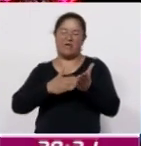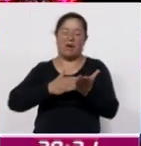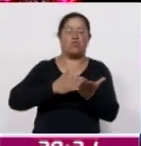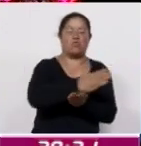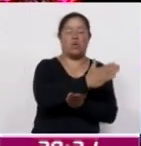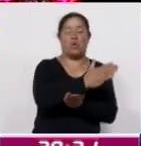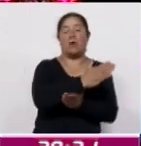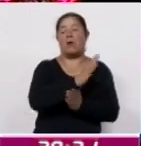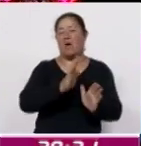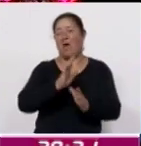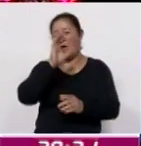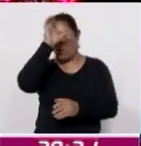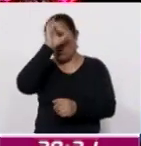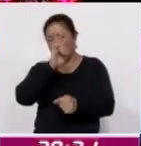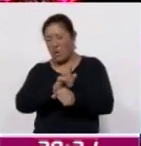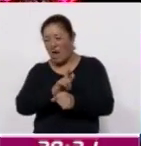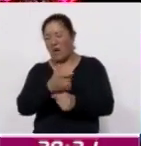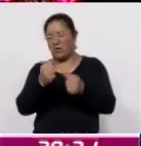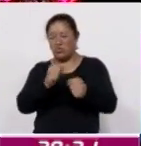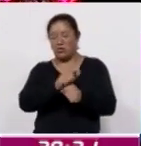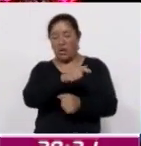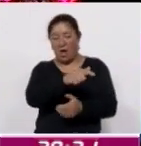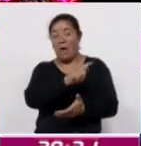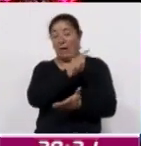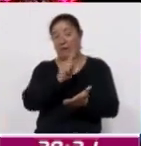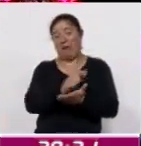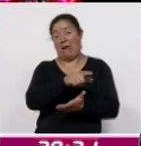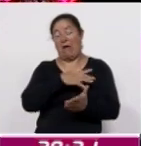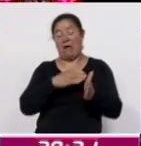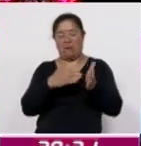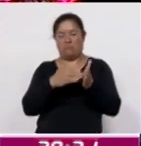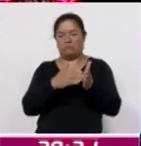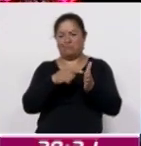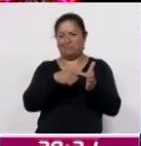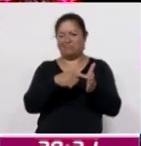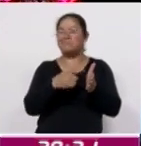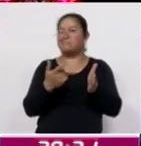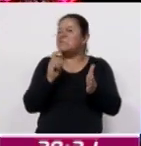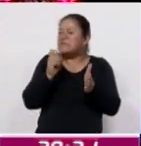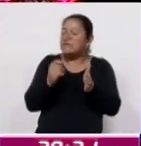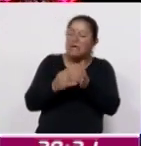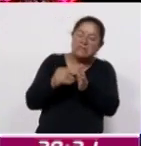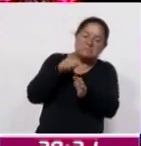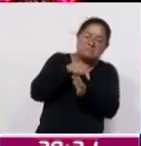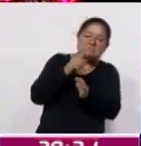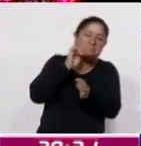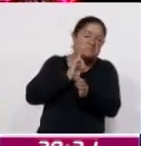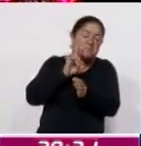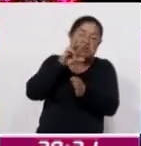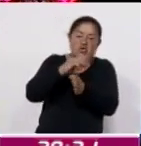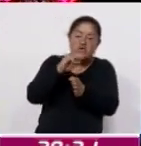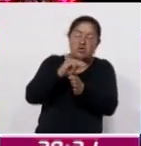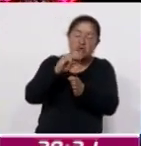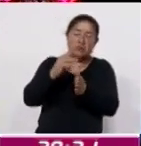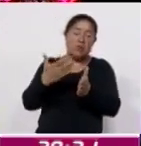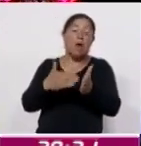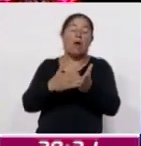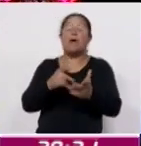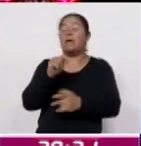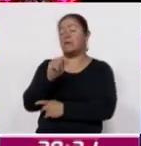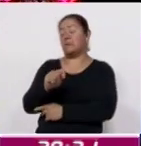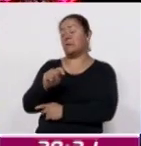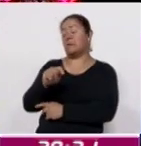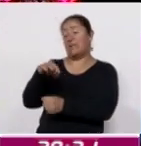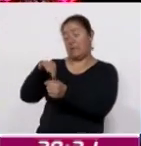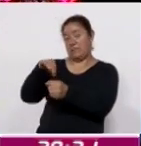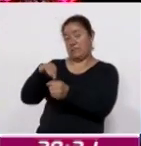sociales y legales que excluyen a las mujeres, el Tribunal Electoral de Tlaxcala